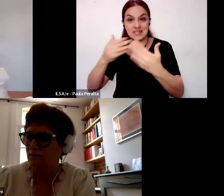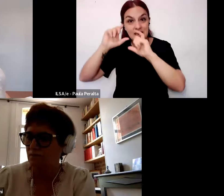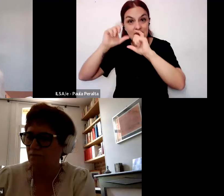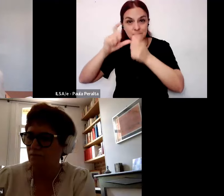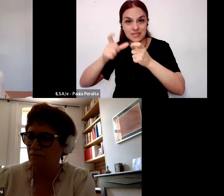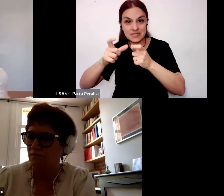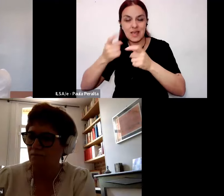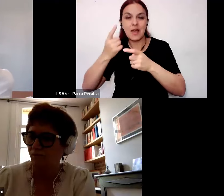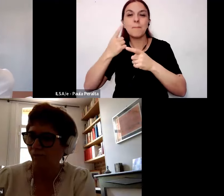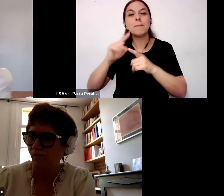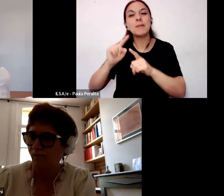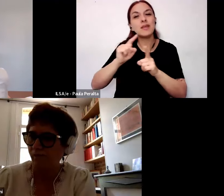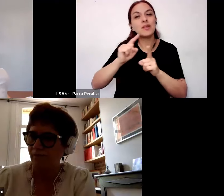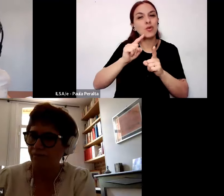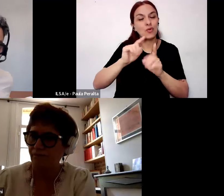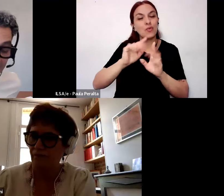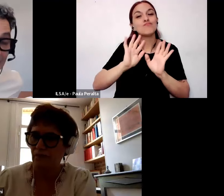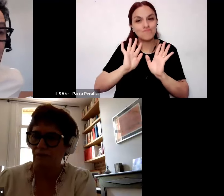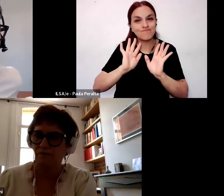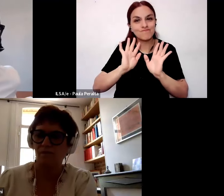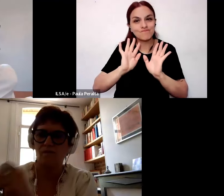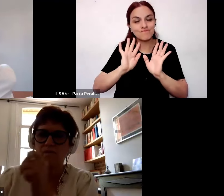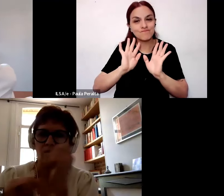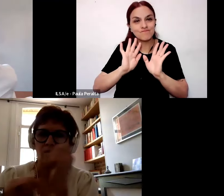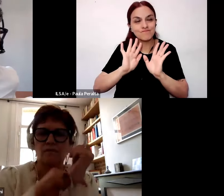confunde con él un saber